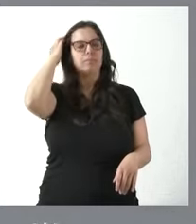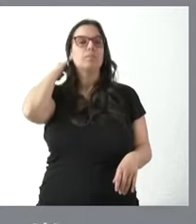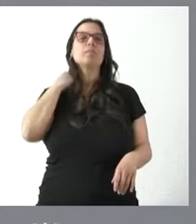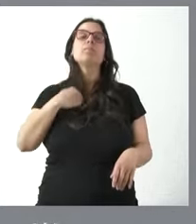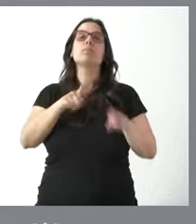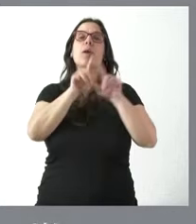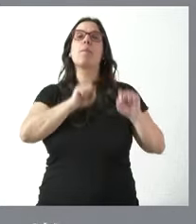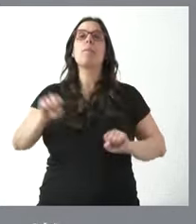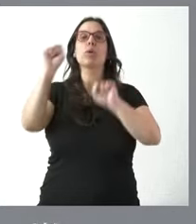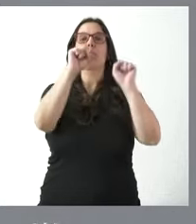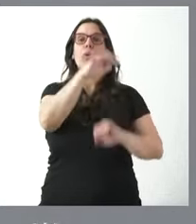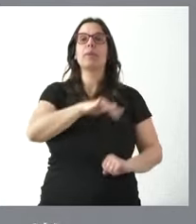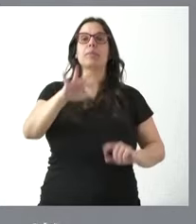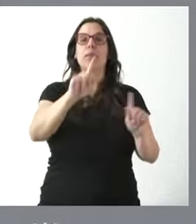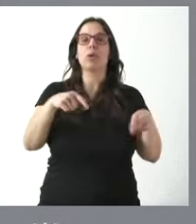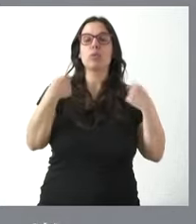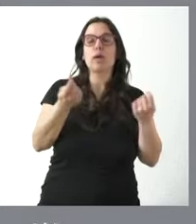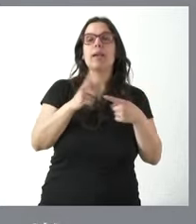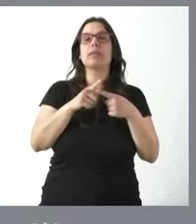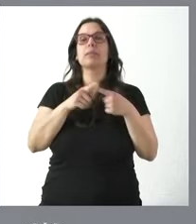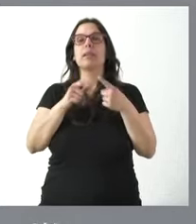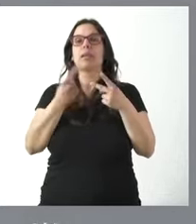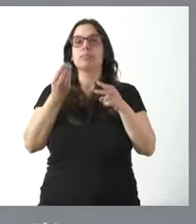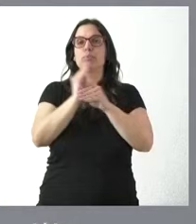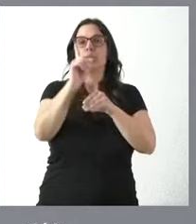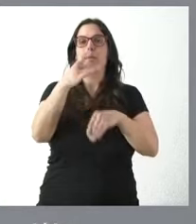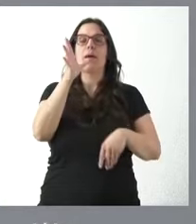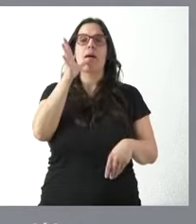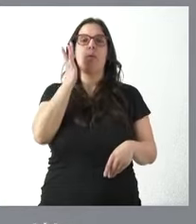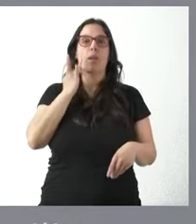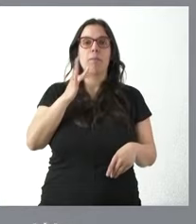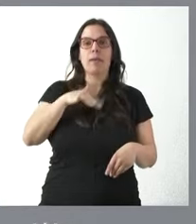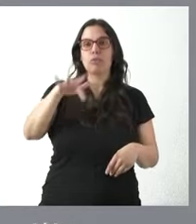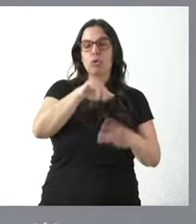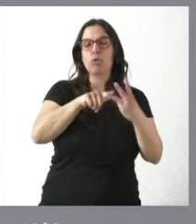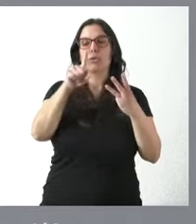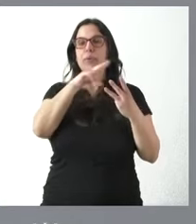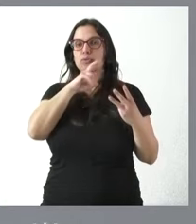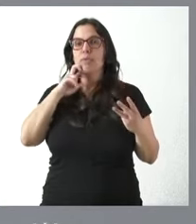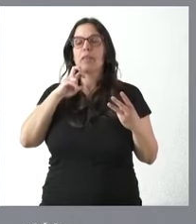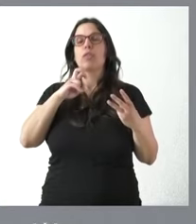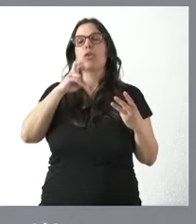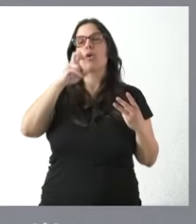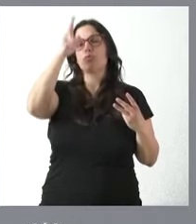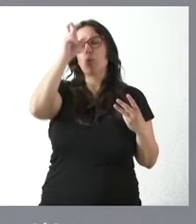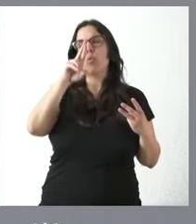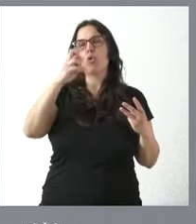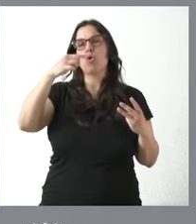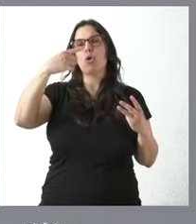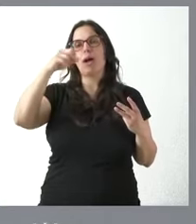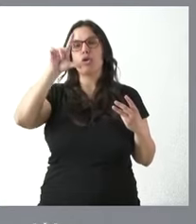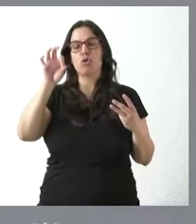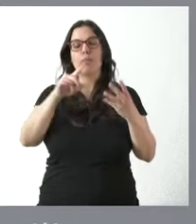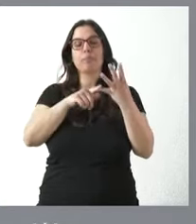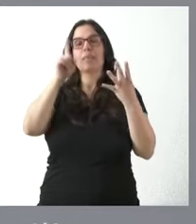protección de los espacios naturales, cantidades para la depuración en estos entornos, la conservación del urogallo cantábrico y la posible